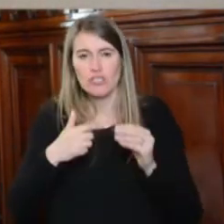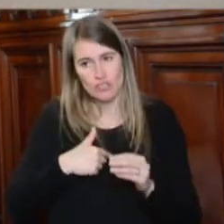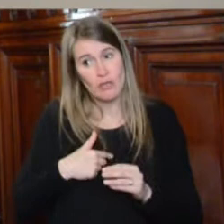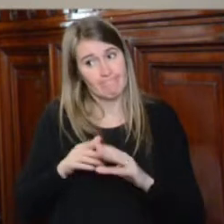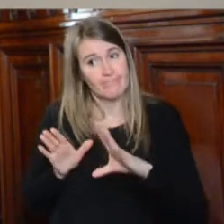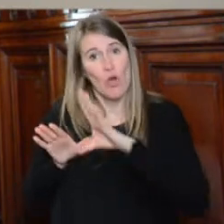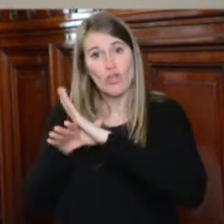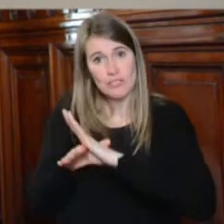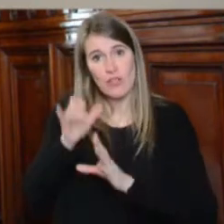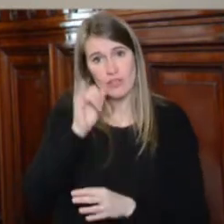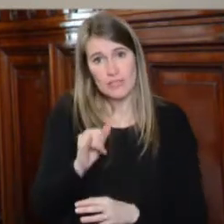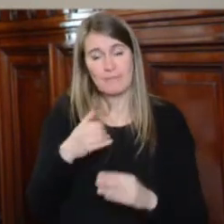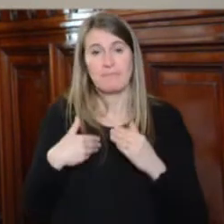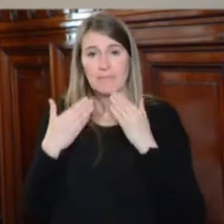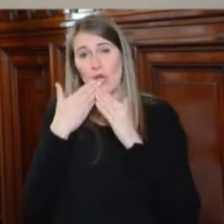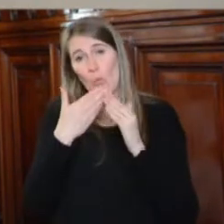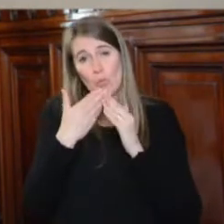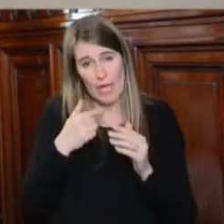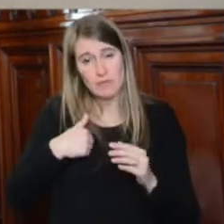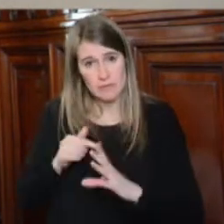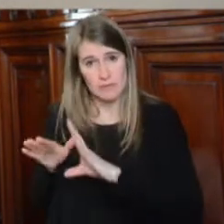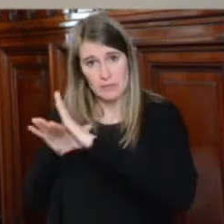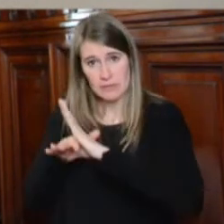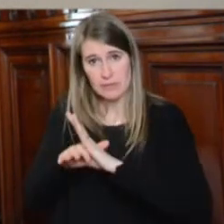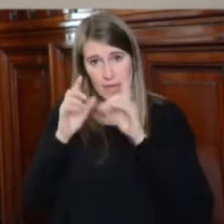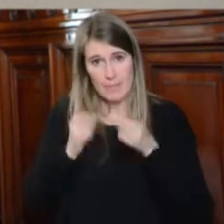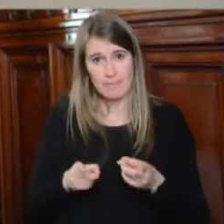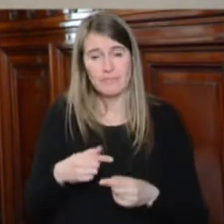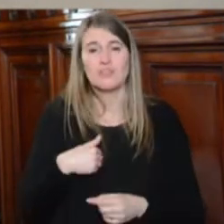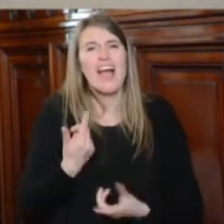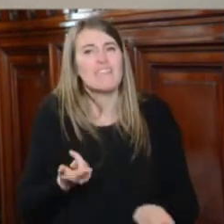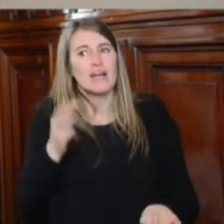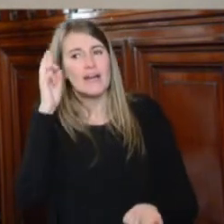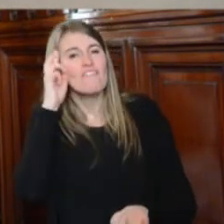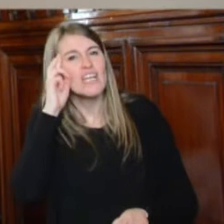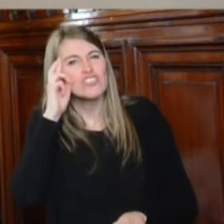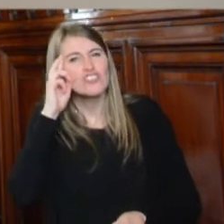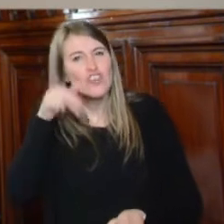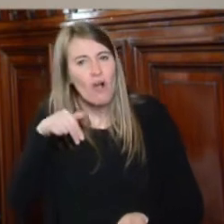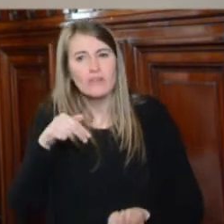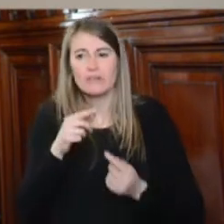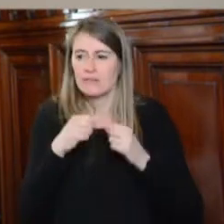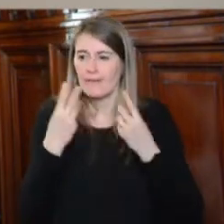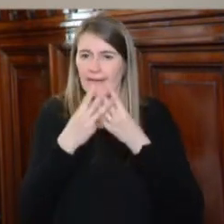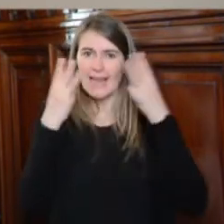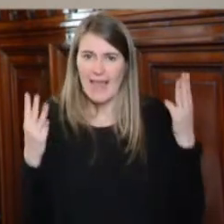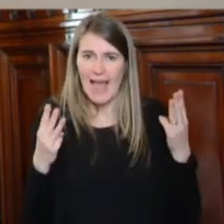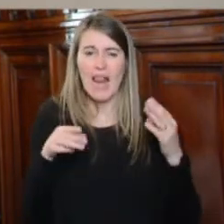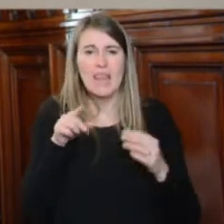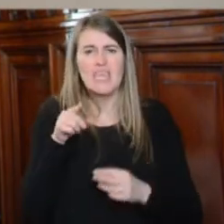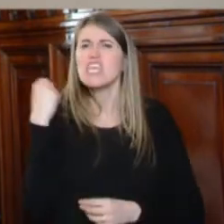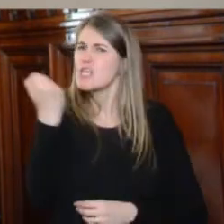que también comparto. Por eso lo que yo quisiera era más bien hacer una reflexión general sobre la importancia de los temas